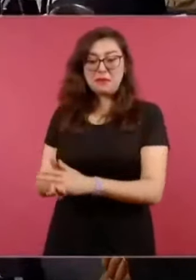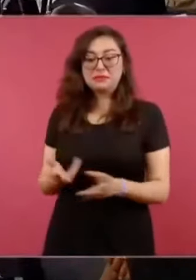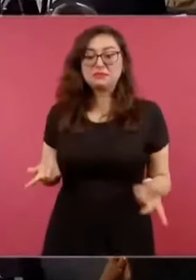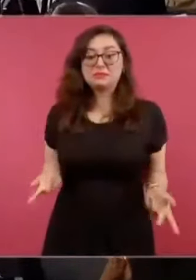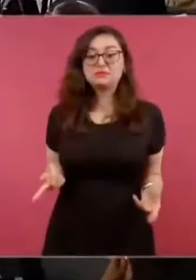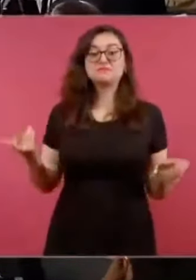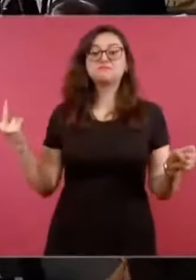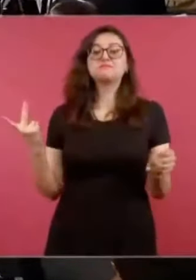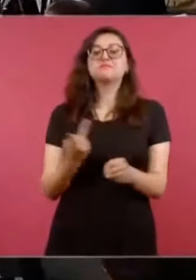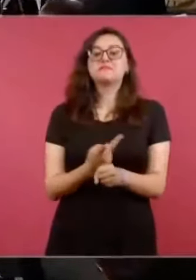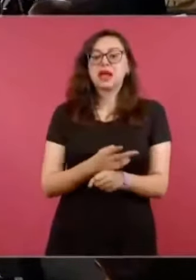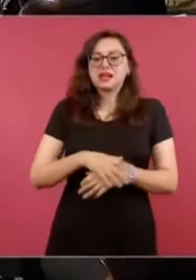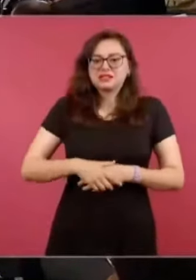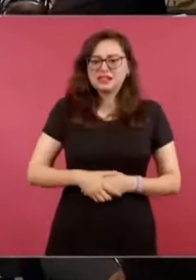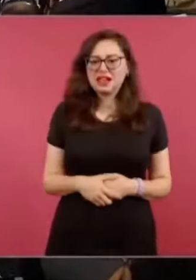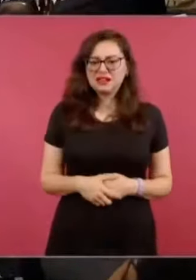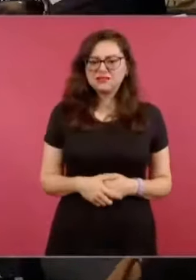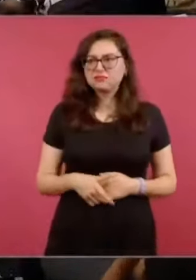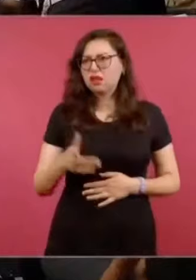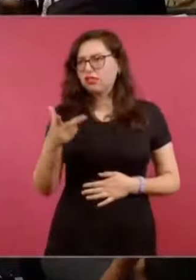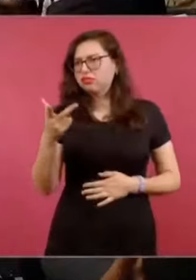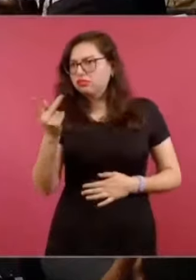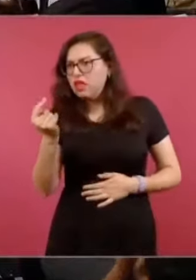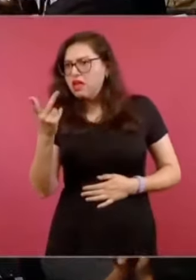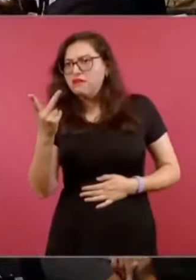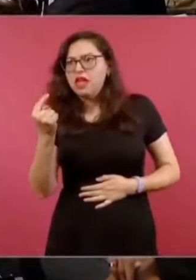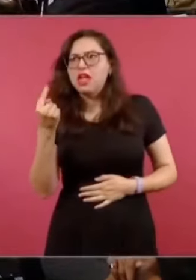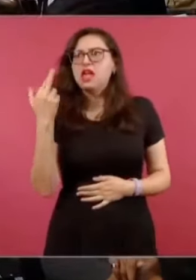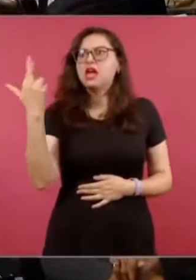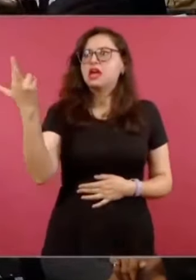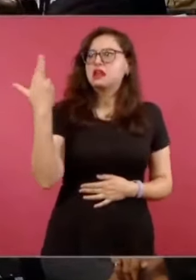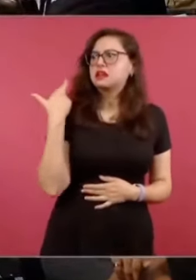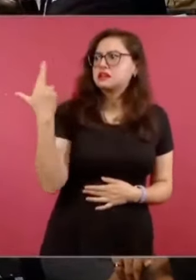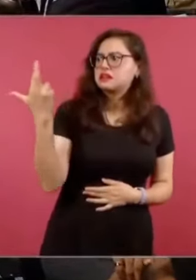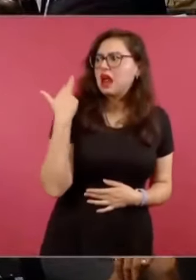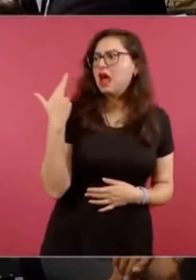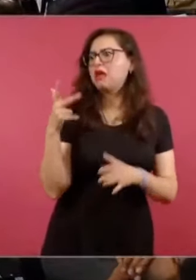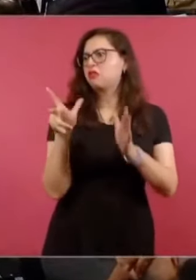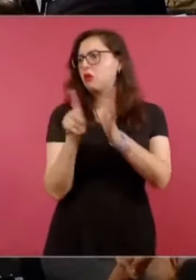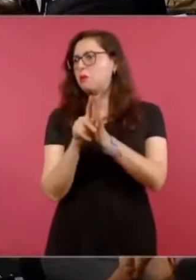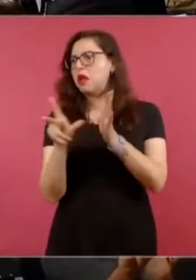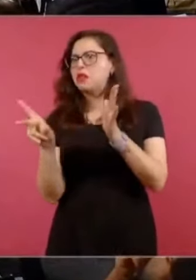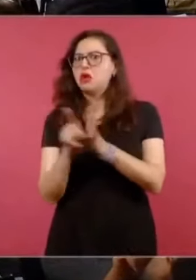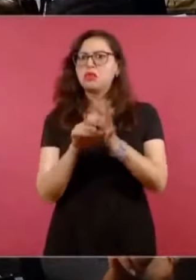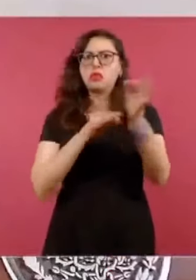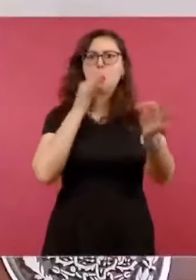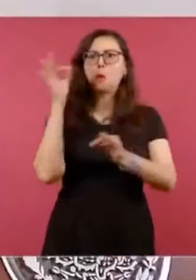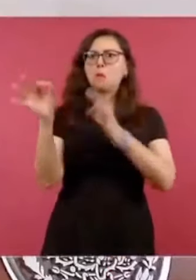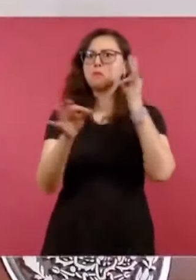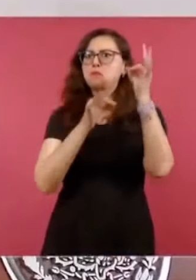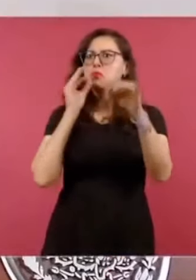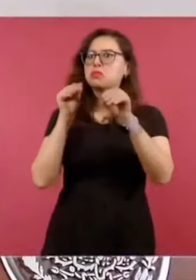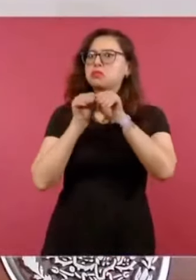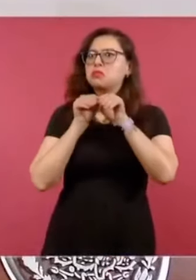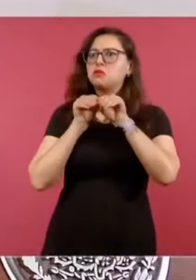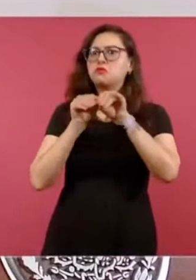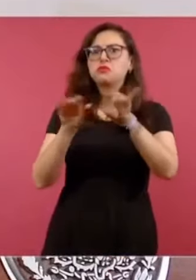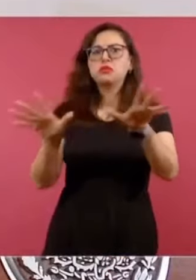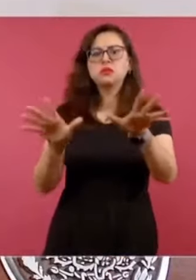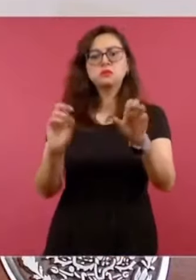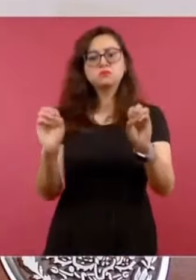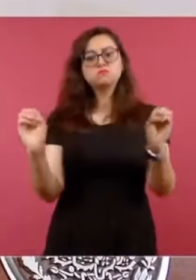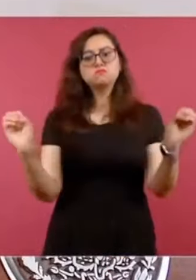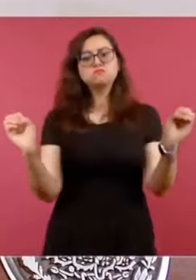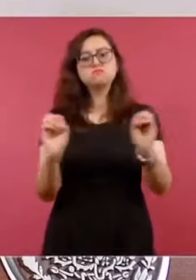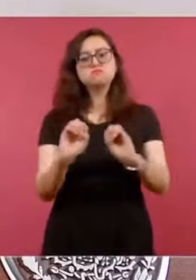medios de manipulación y